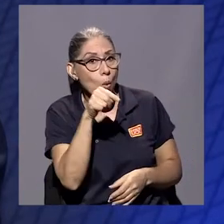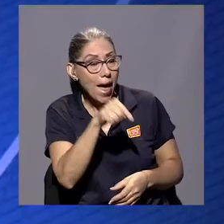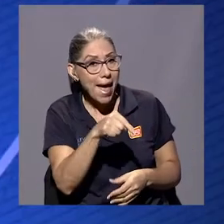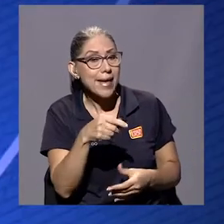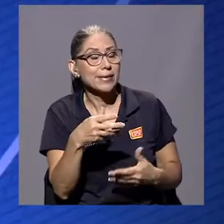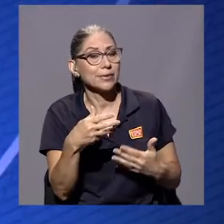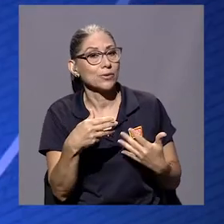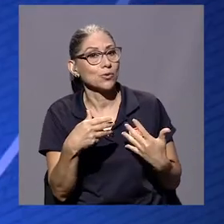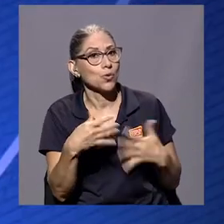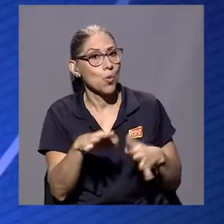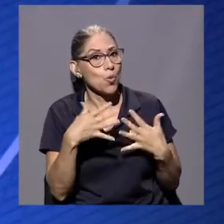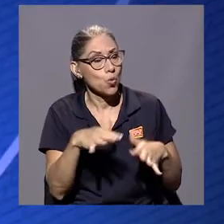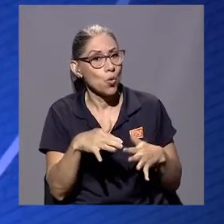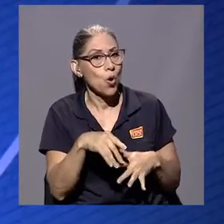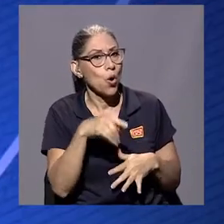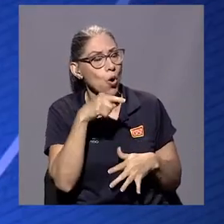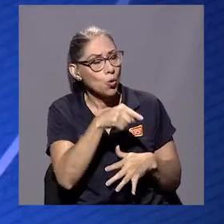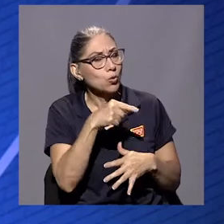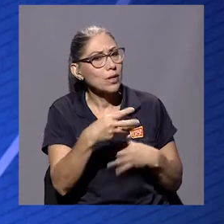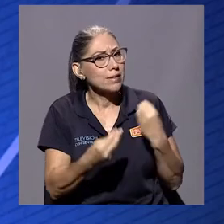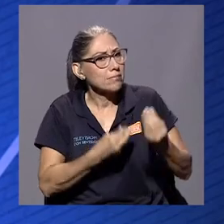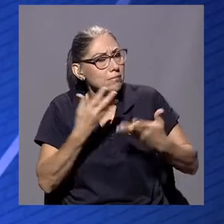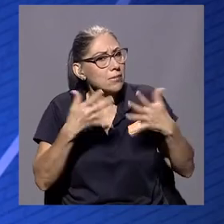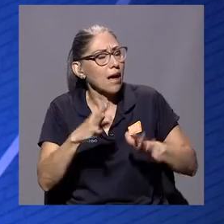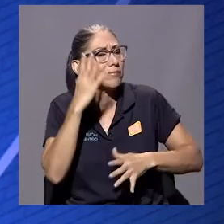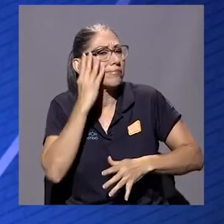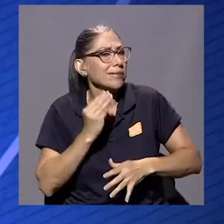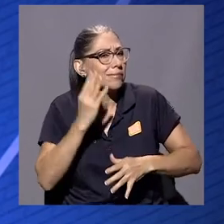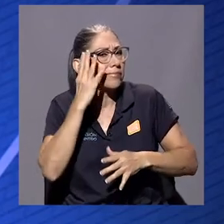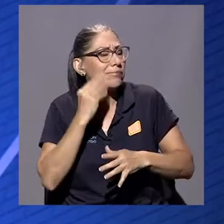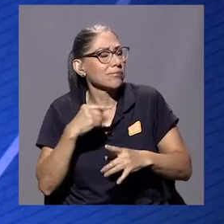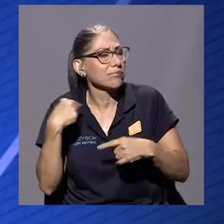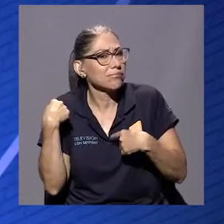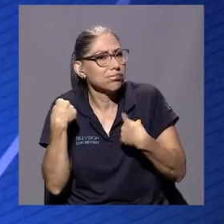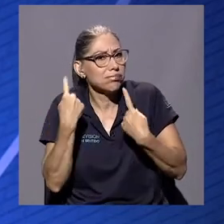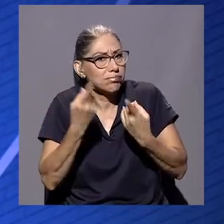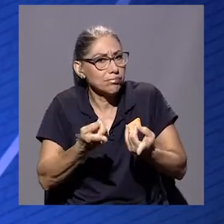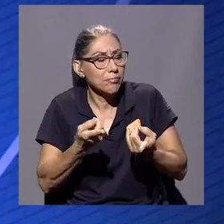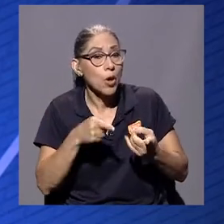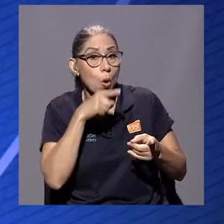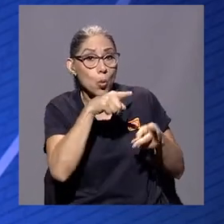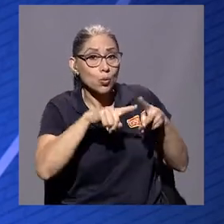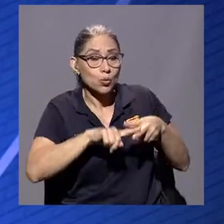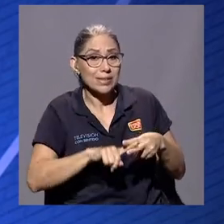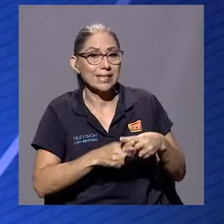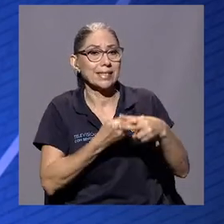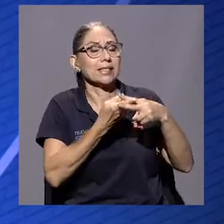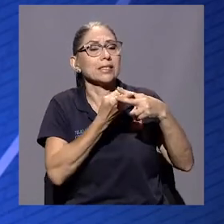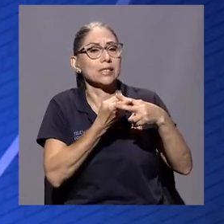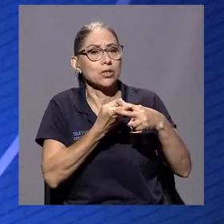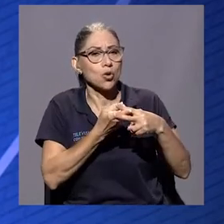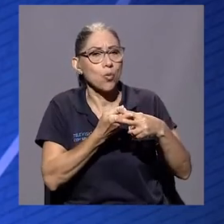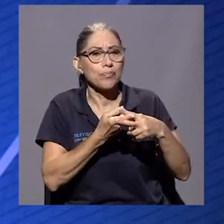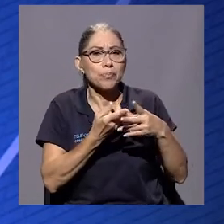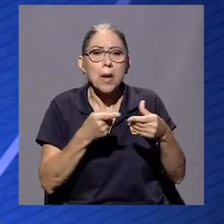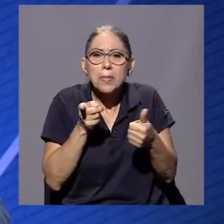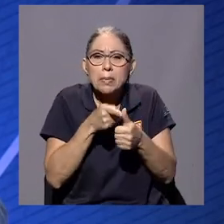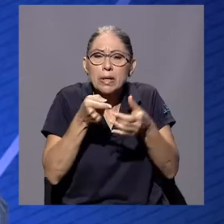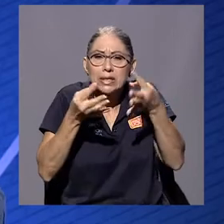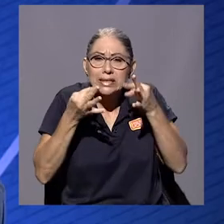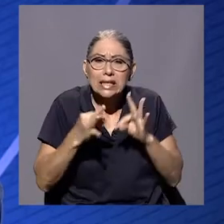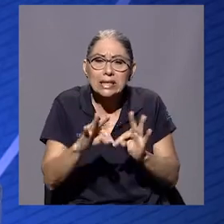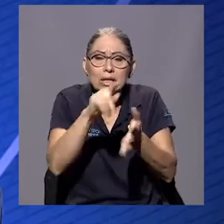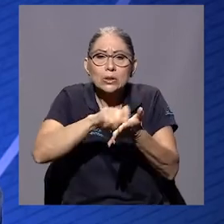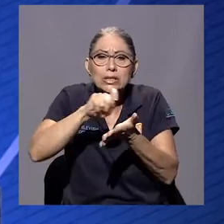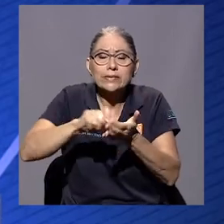dado una forma de ir siguiendo una hoja de ruta que a mí me llama mucho la atención porque usted inició mucho tratando de